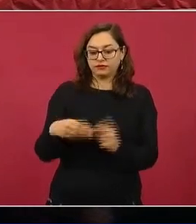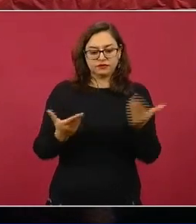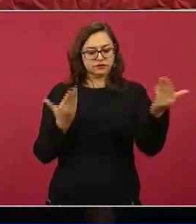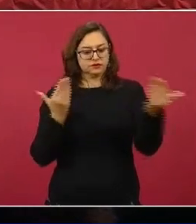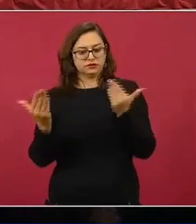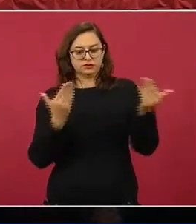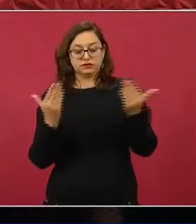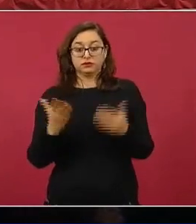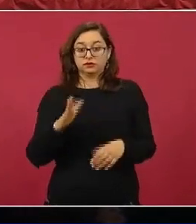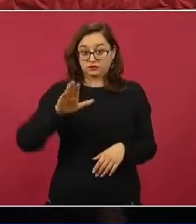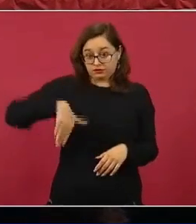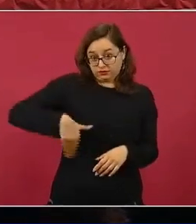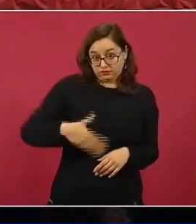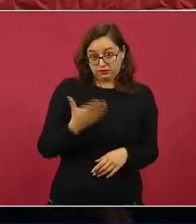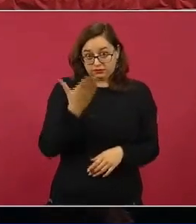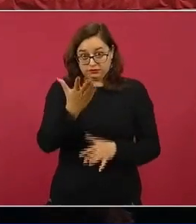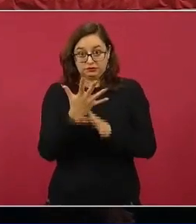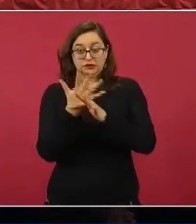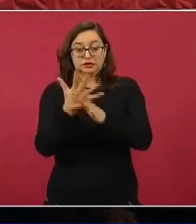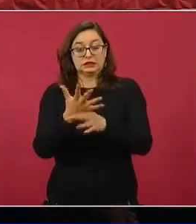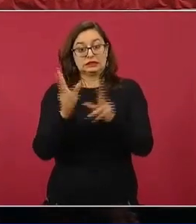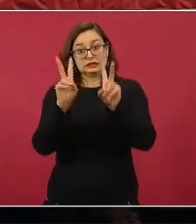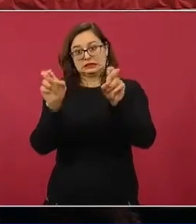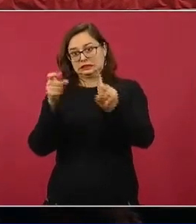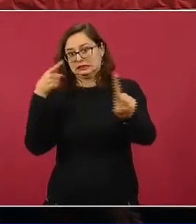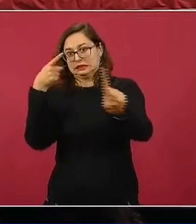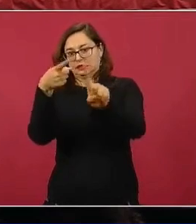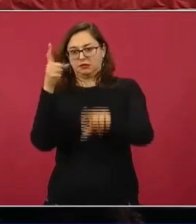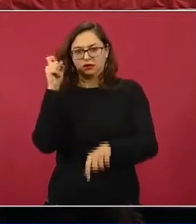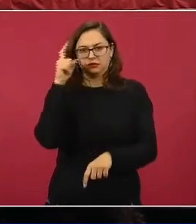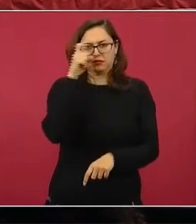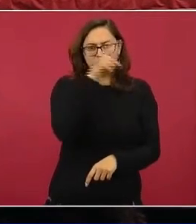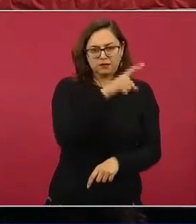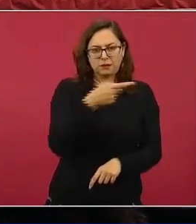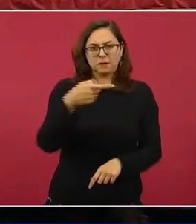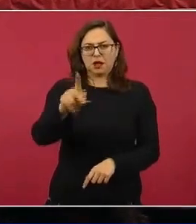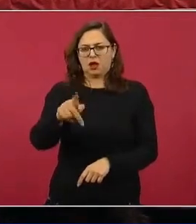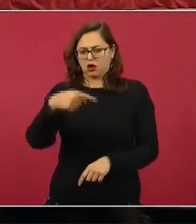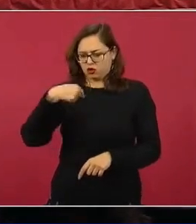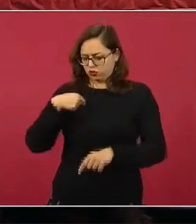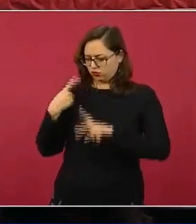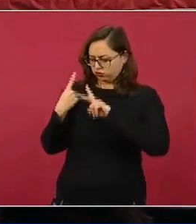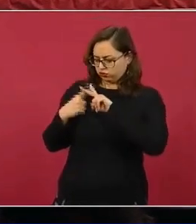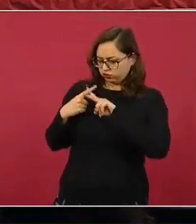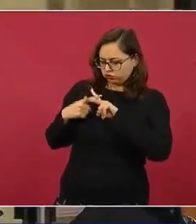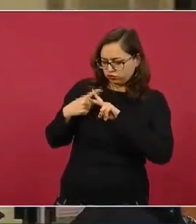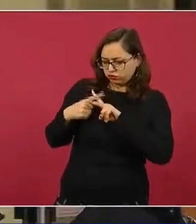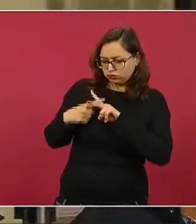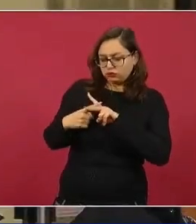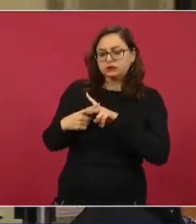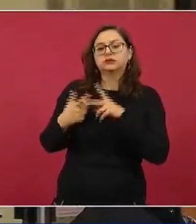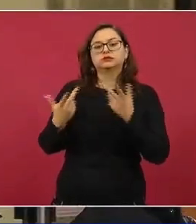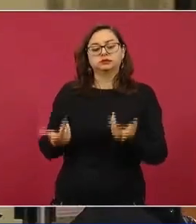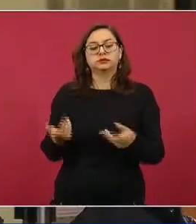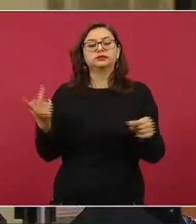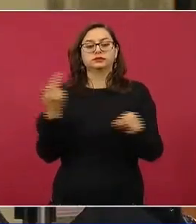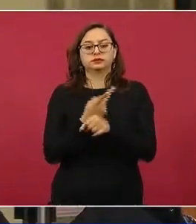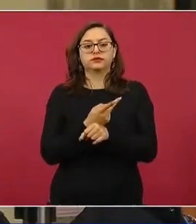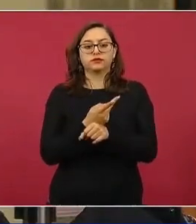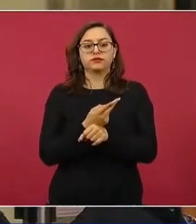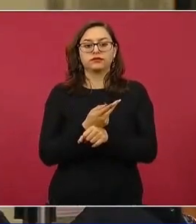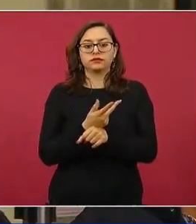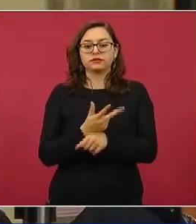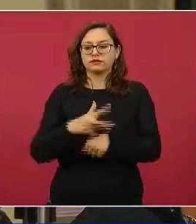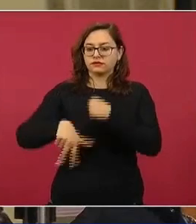en materia económica que enfrenta su gobierno. Y según mis cuentas, bueno, hasta hoy hay acumulado un 13 por ciento de